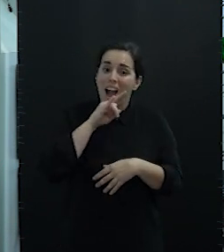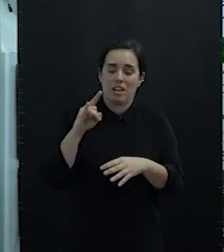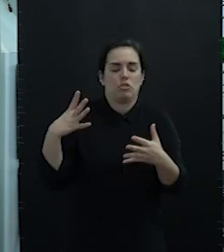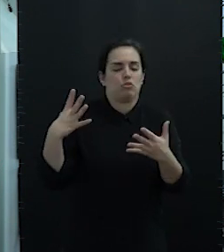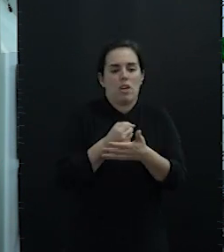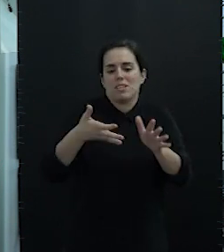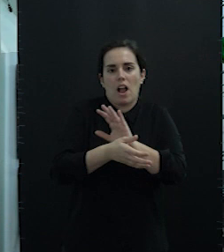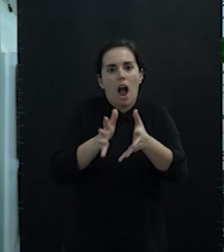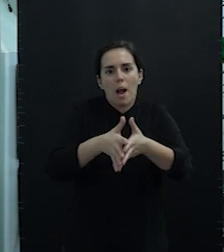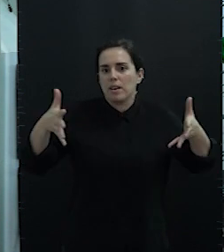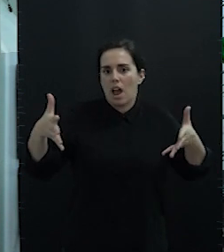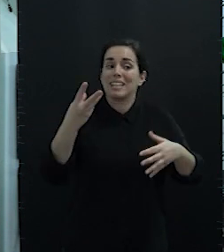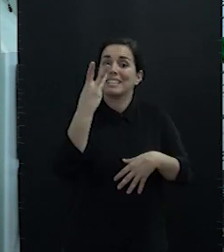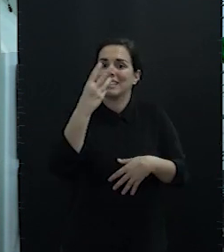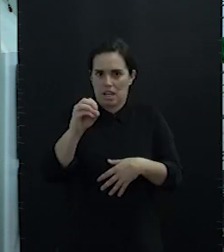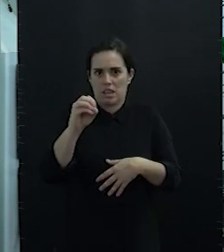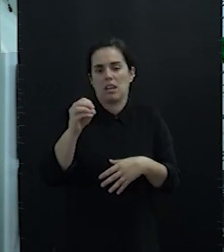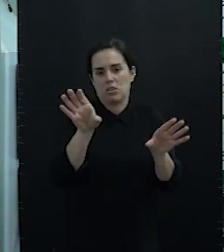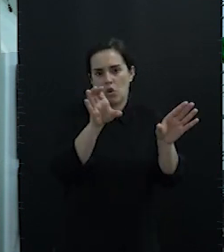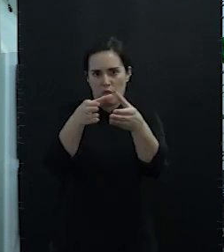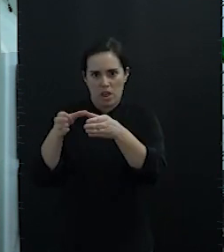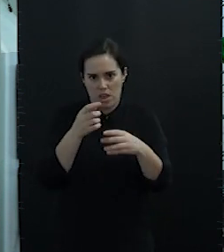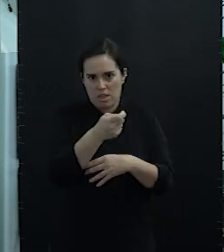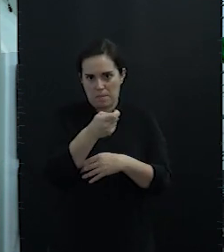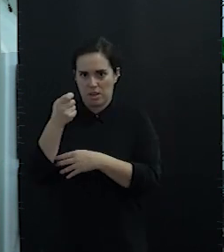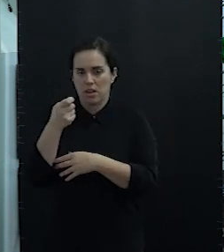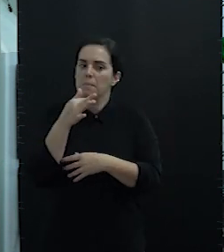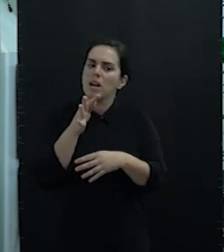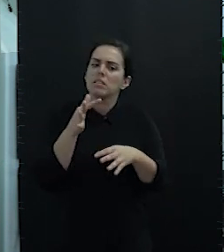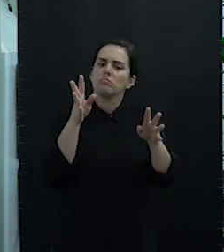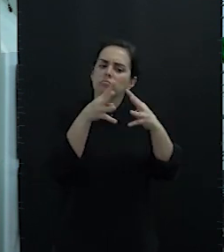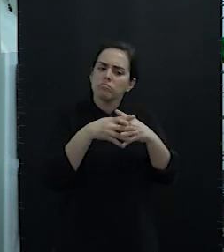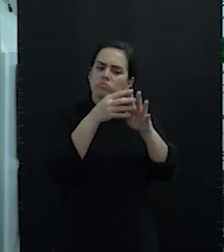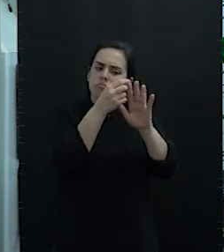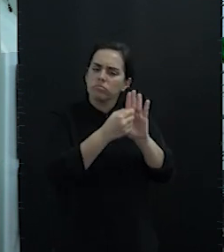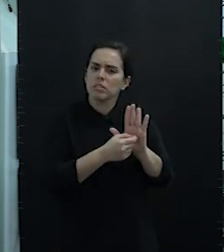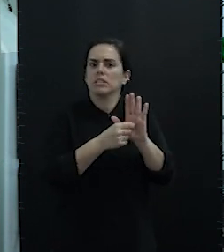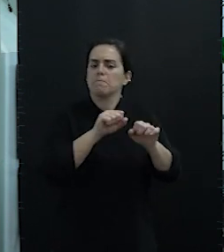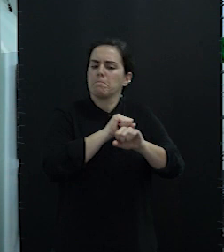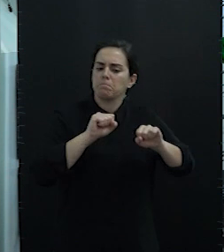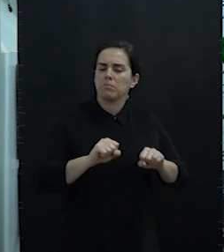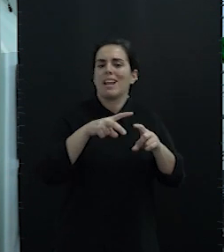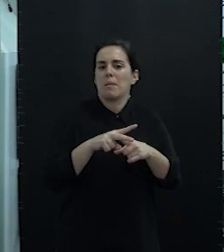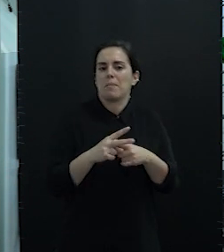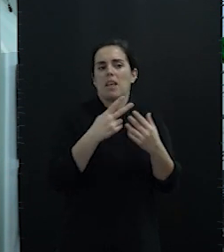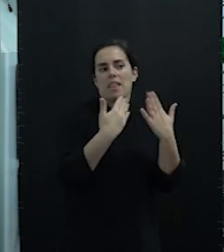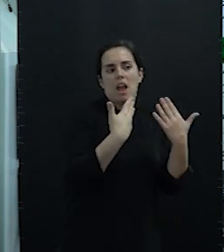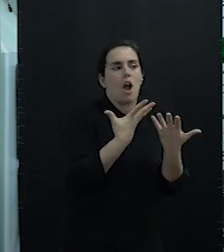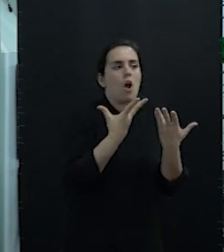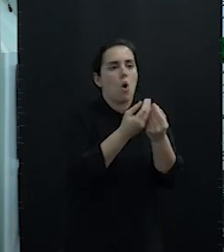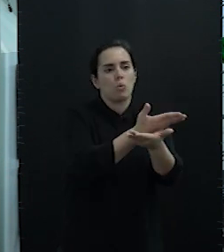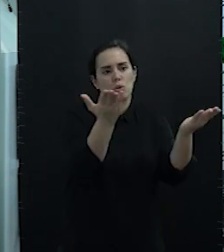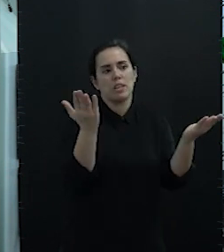ampliarnos hacia esas 30 cofradías y estructurar y seguir estructurando y consolidando herramientas de diálogo con ustedes